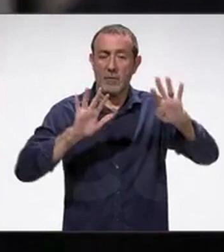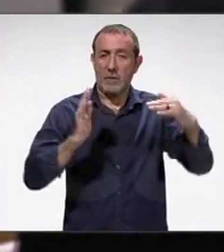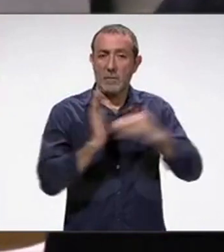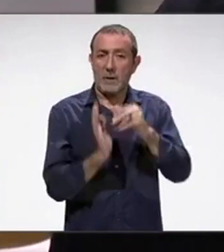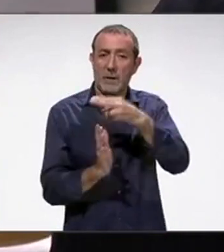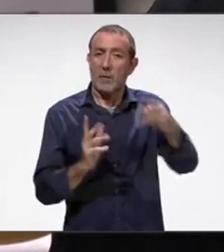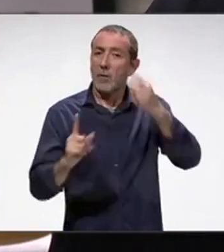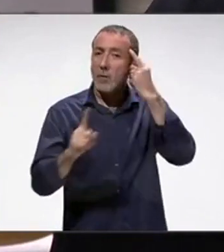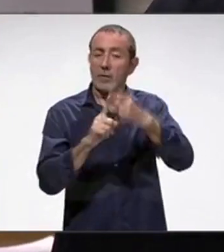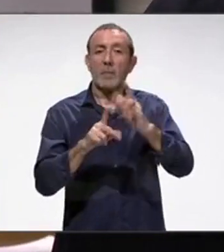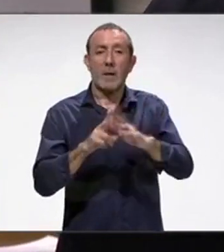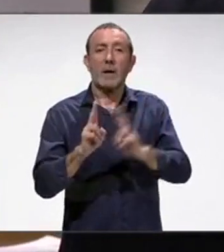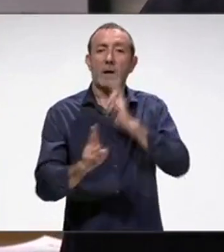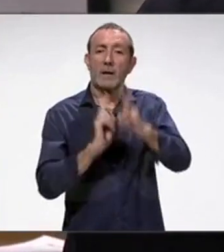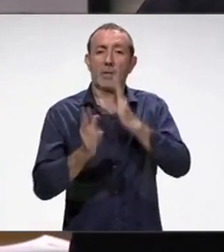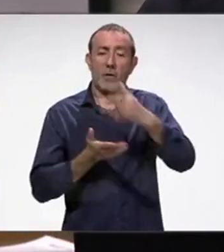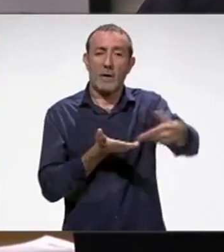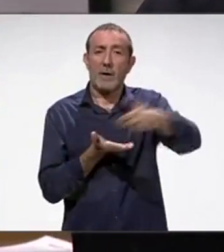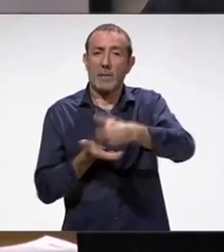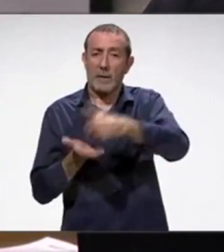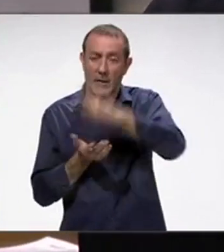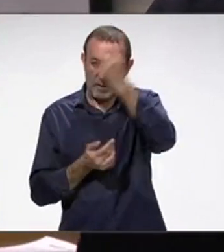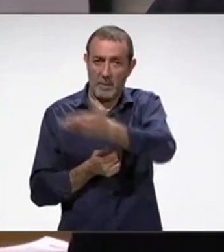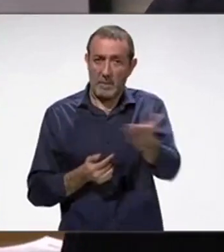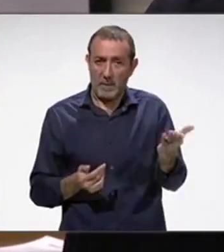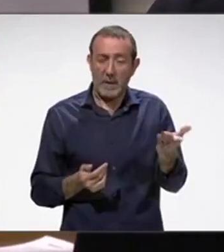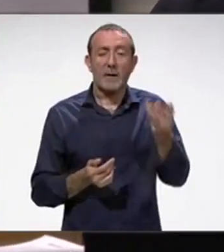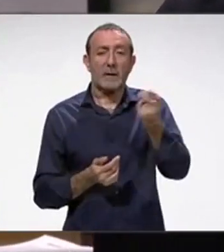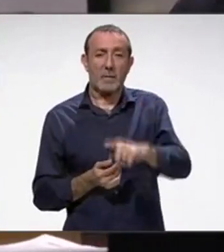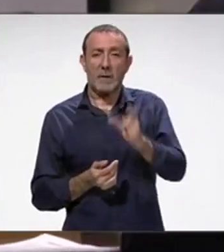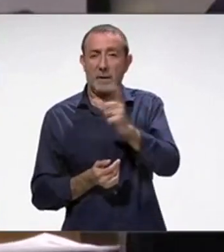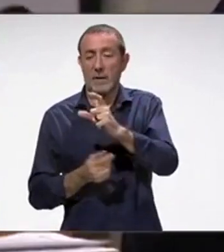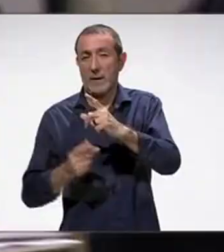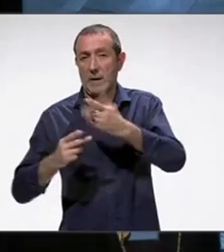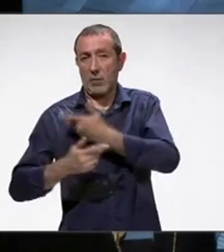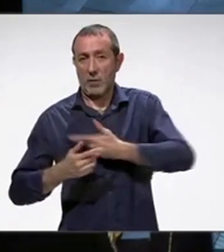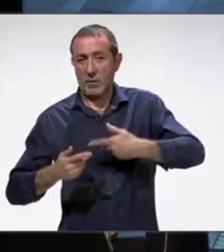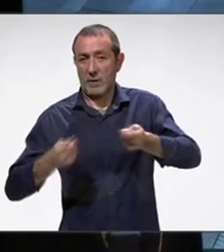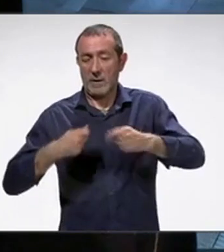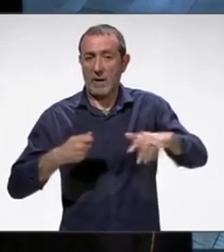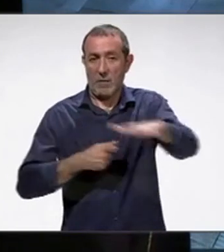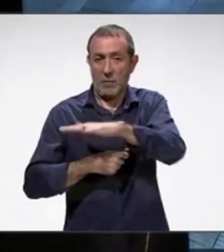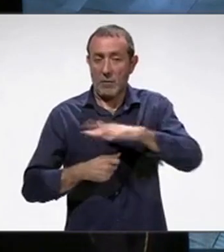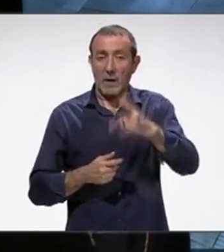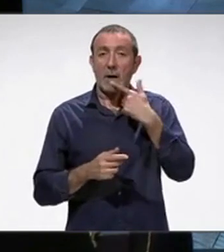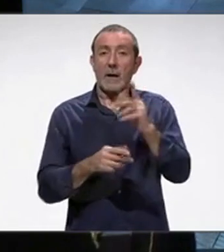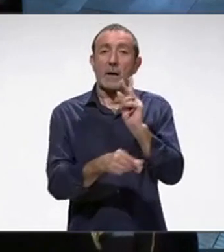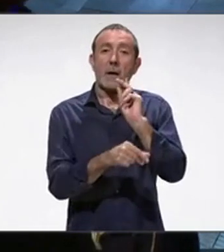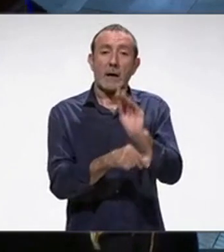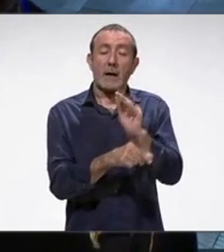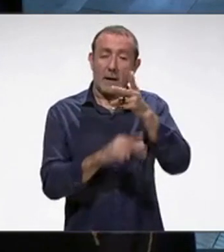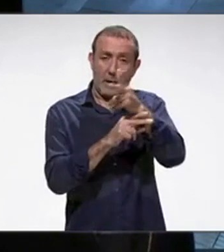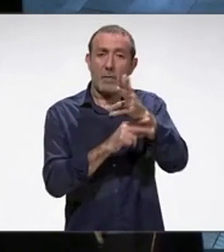objetivo, afirman, de dar respuestas a peticiones vecinales y de los empresarios de la zona. Las cámaras cuentan, ha recordado el alcalde, con la